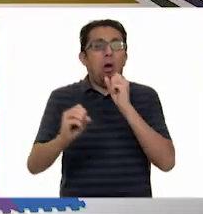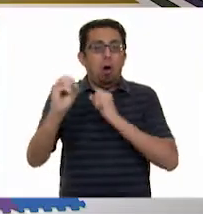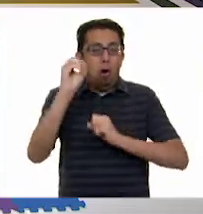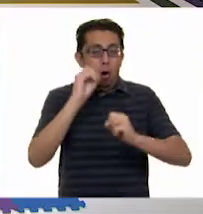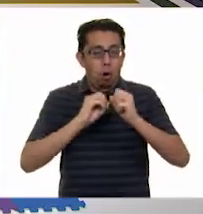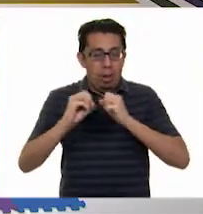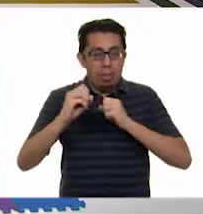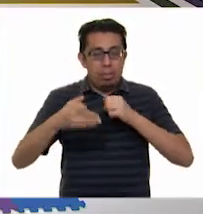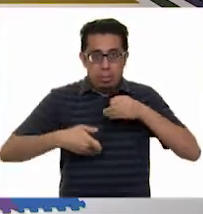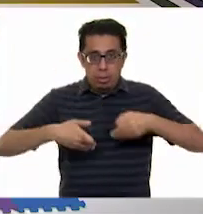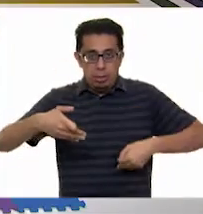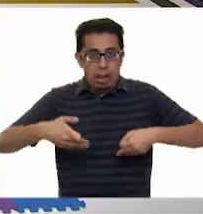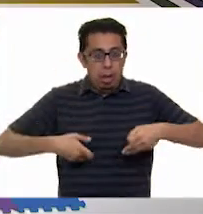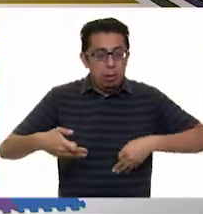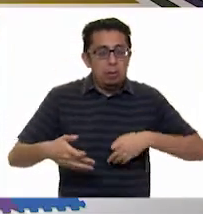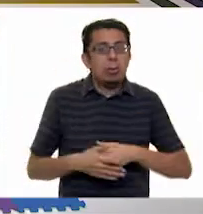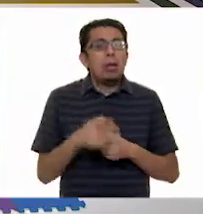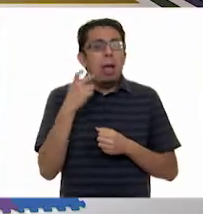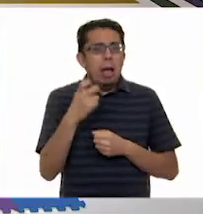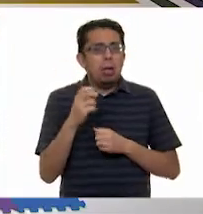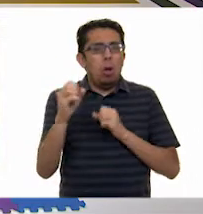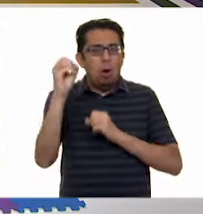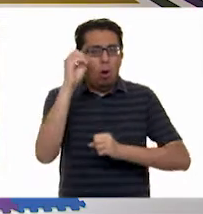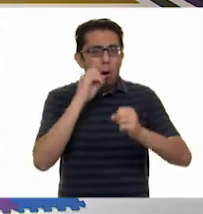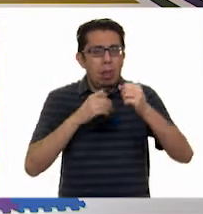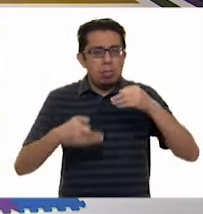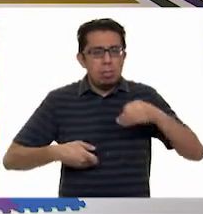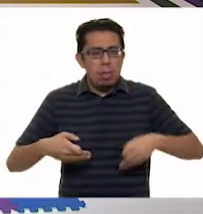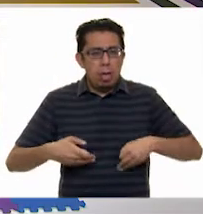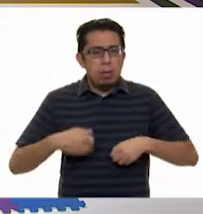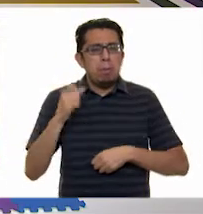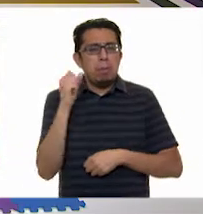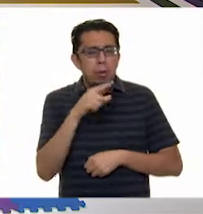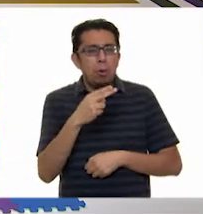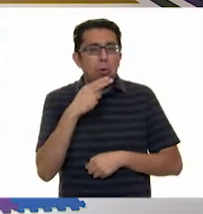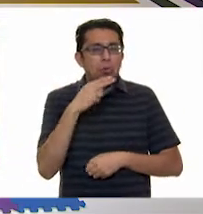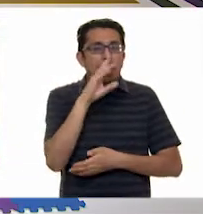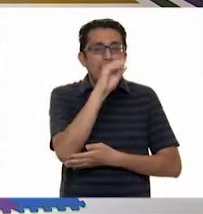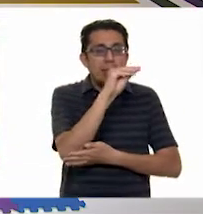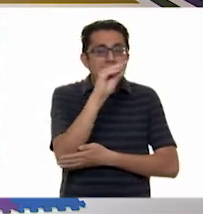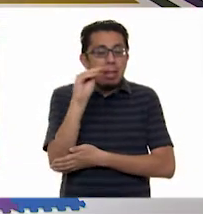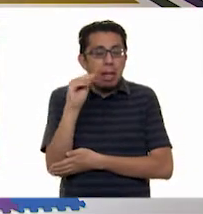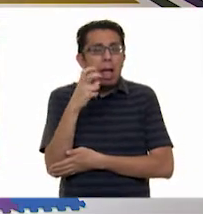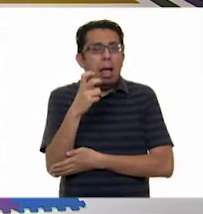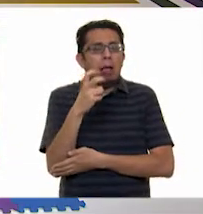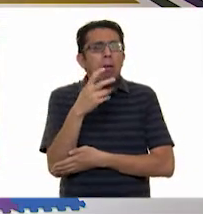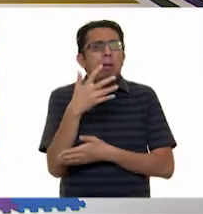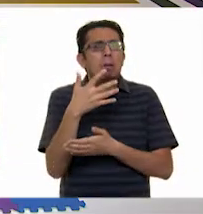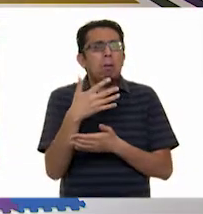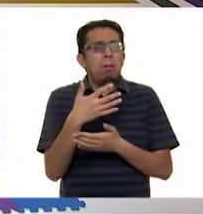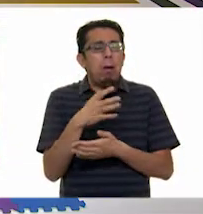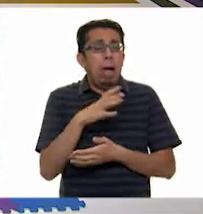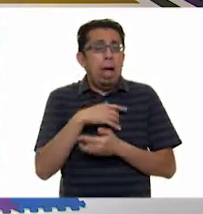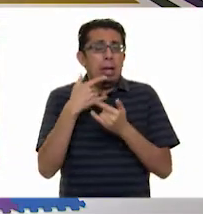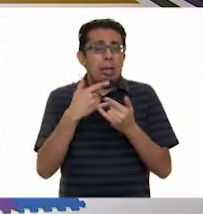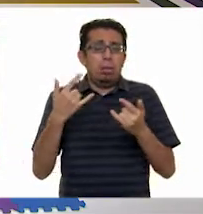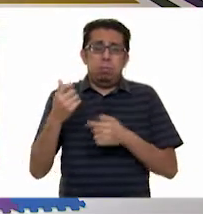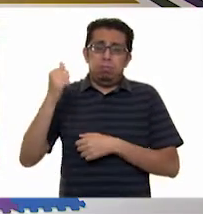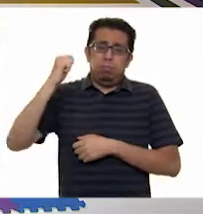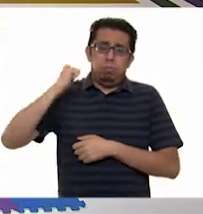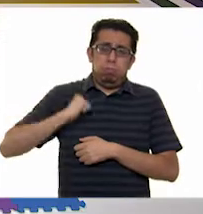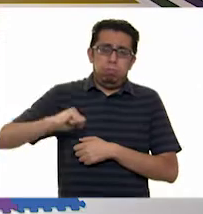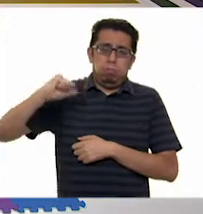Fíjense que esto de las obras de teatro, esto del manejo de títeres, tiene ya una historia milenaria